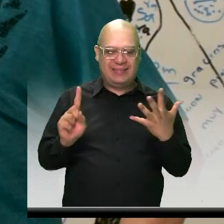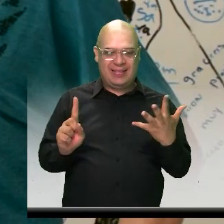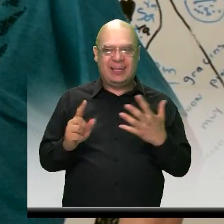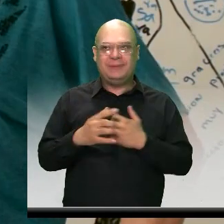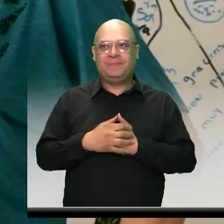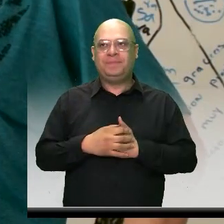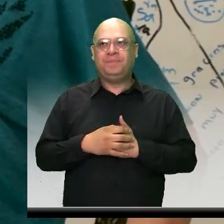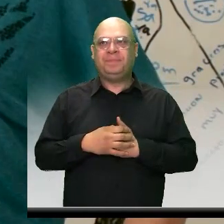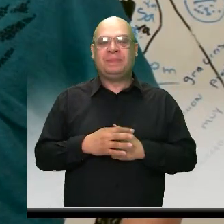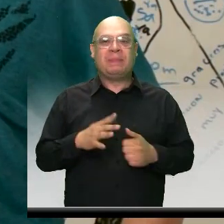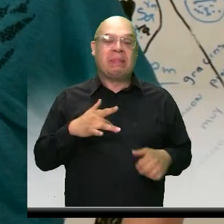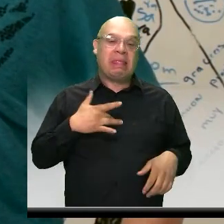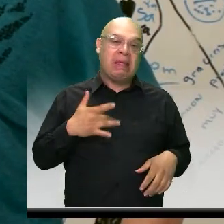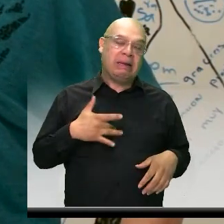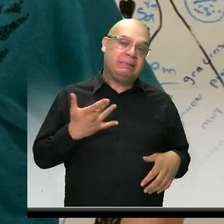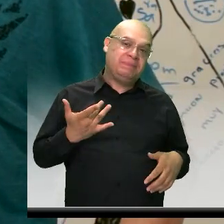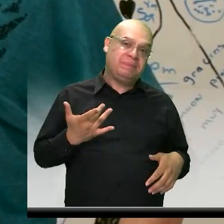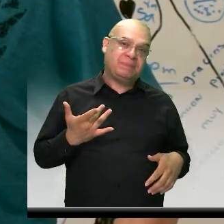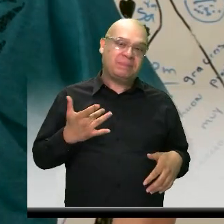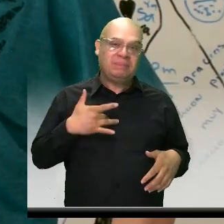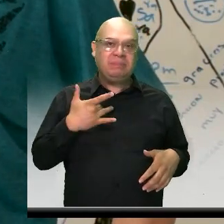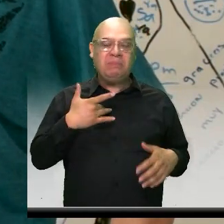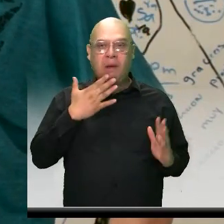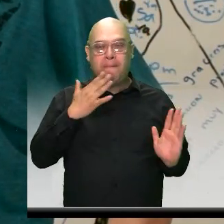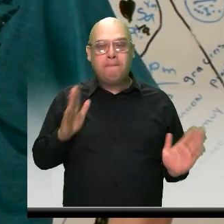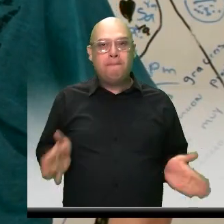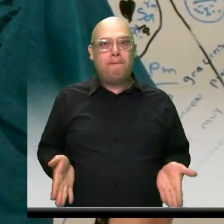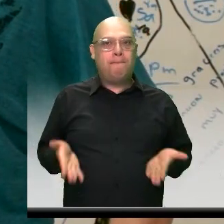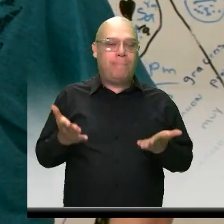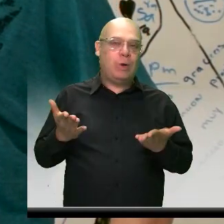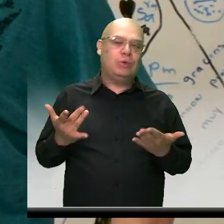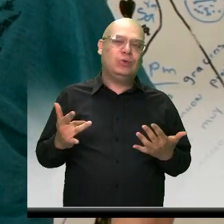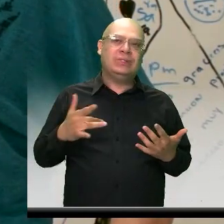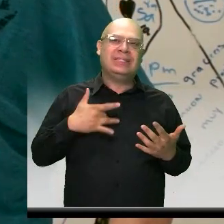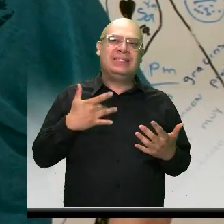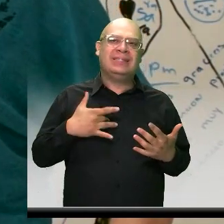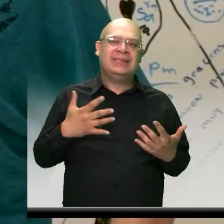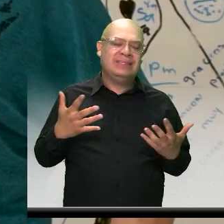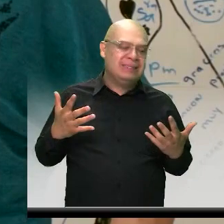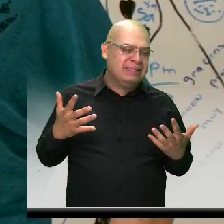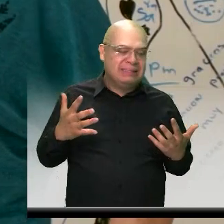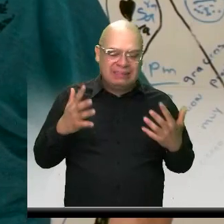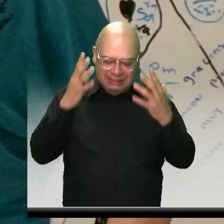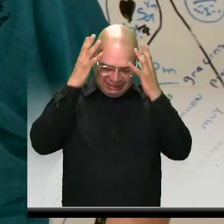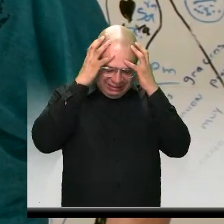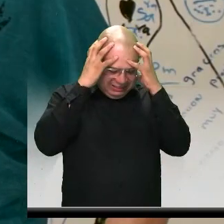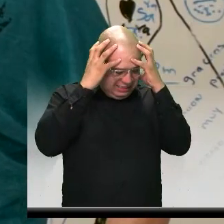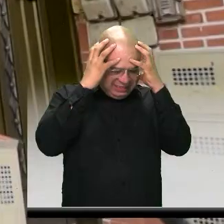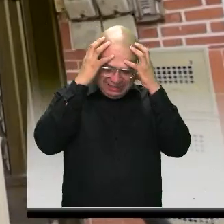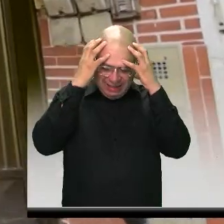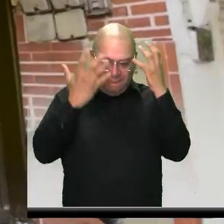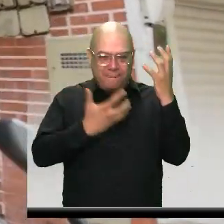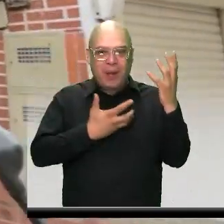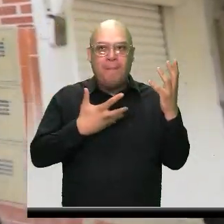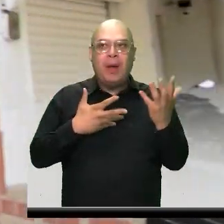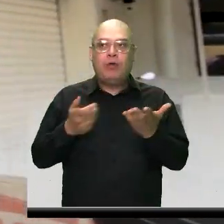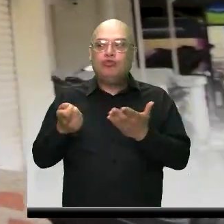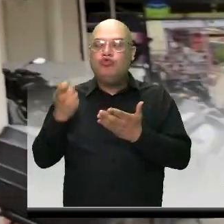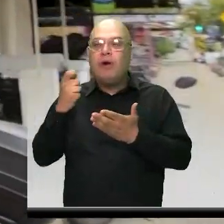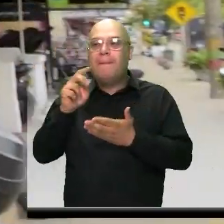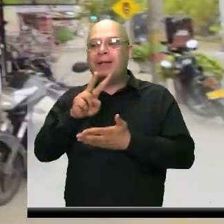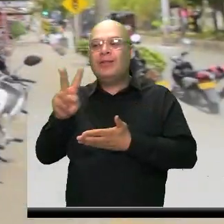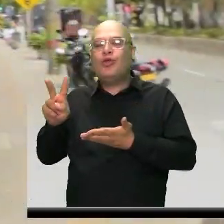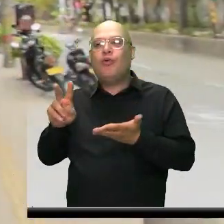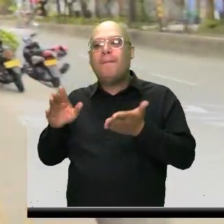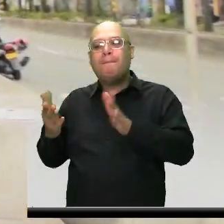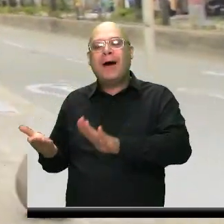completamente renovada, porque yo sentía que me iba a ir un abismo por la ausencia de mi madre. Mi madre falleció el 22 de marzo. Su